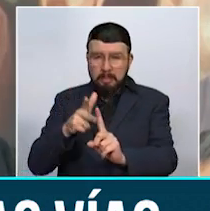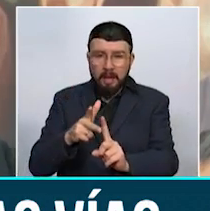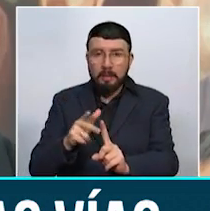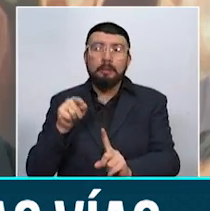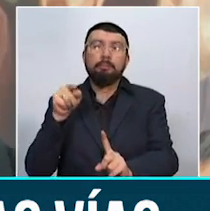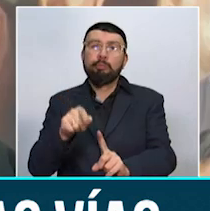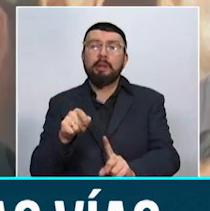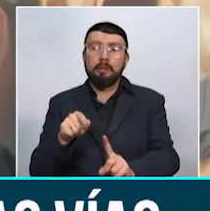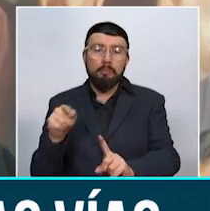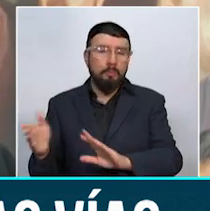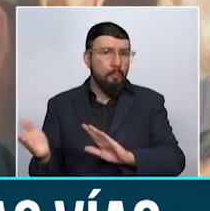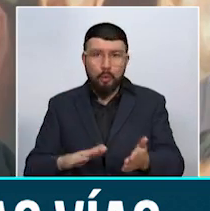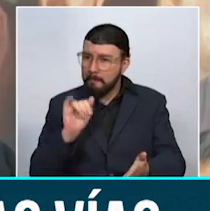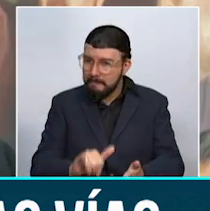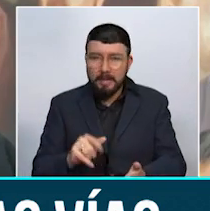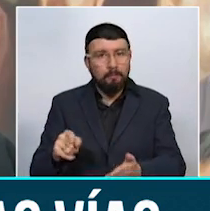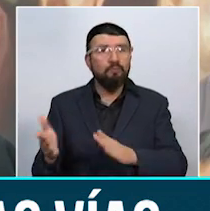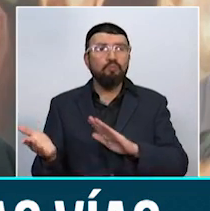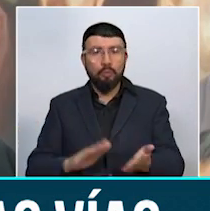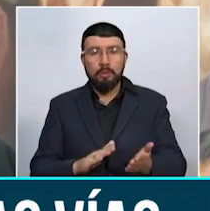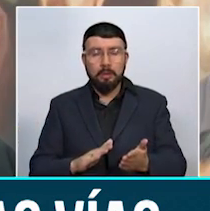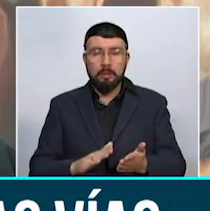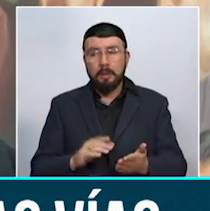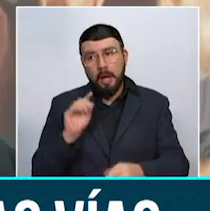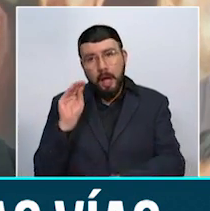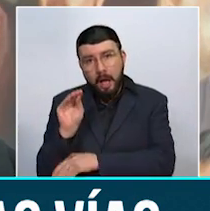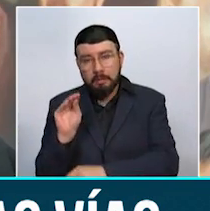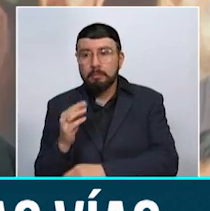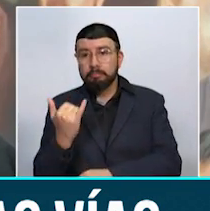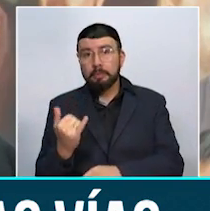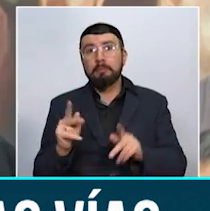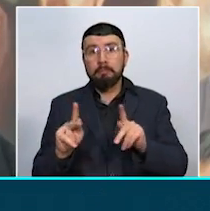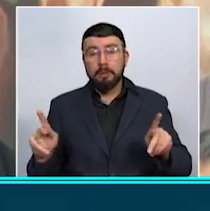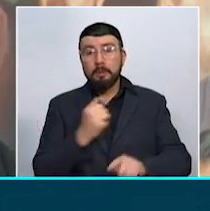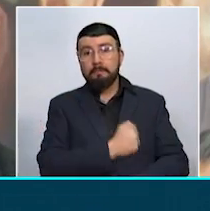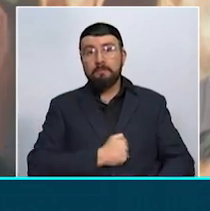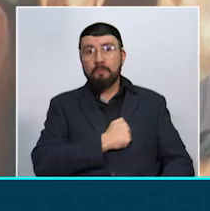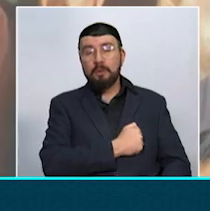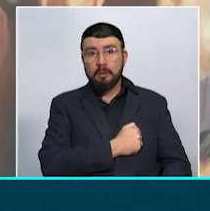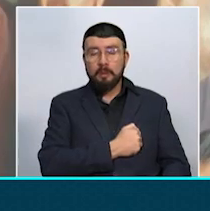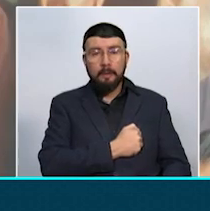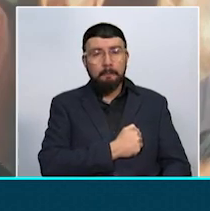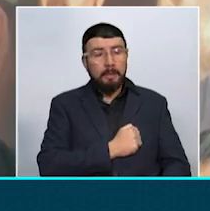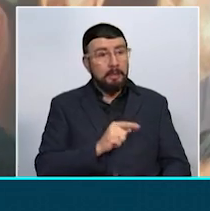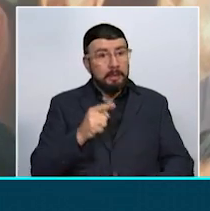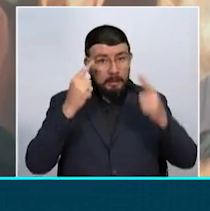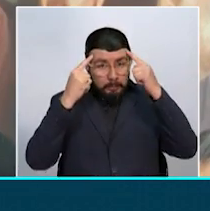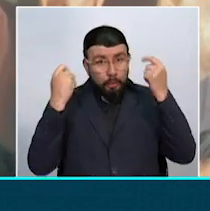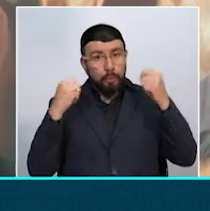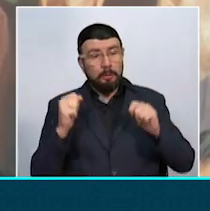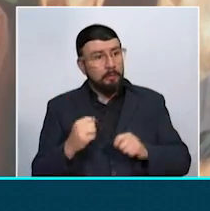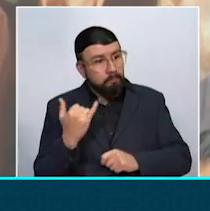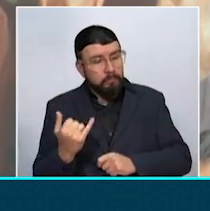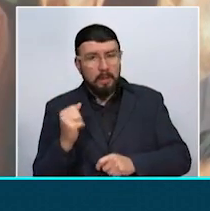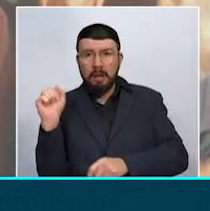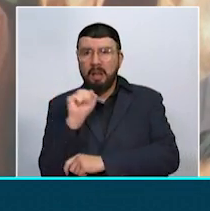lamentablemente fallece en el sitio. Es un llamado que le hacemos a los ciudadanos. La Administración Municipal es muy preocupada con los accidentes, donde lo